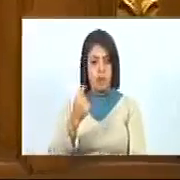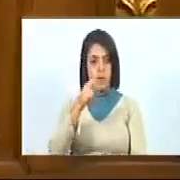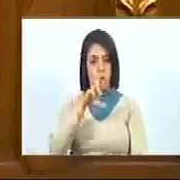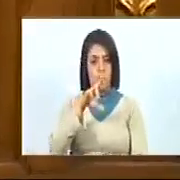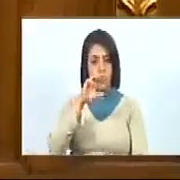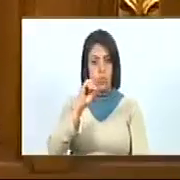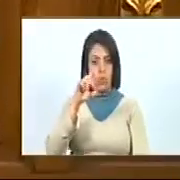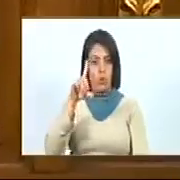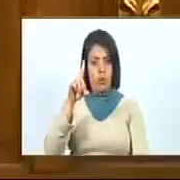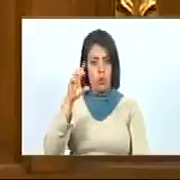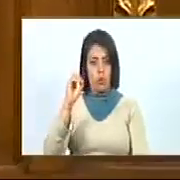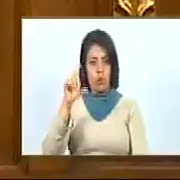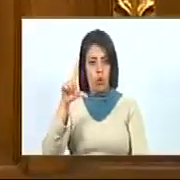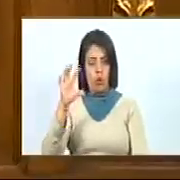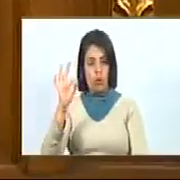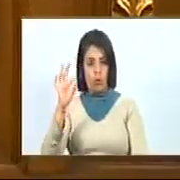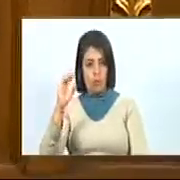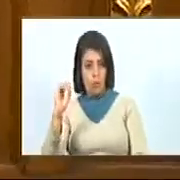Rodolfo Crespo,